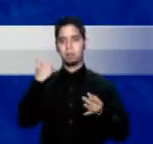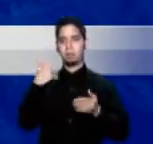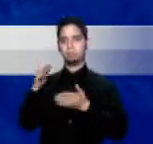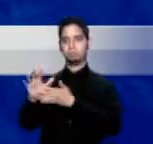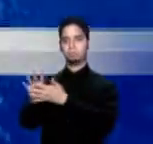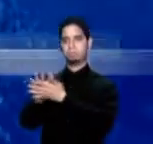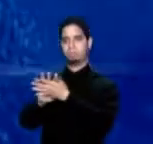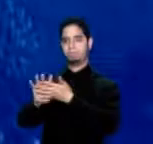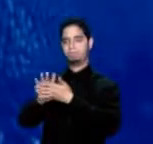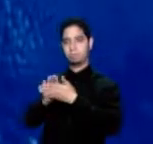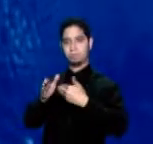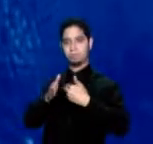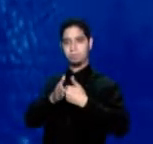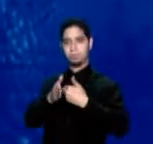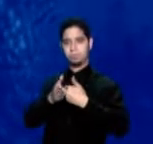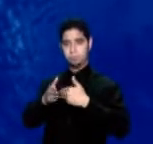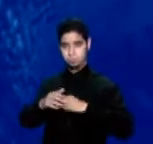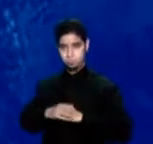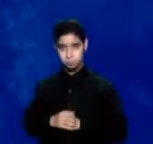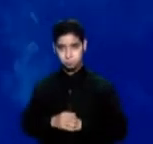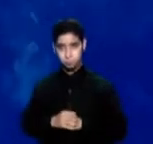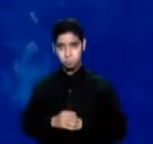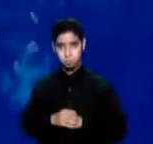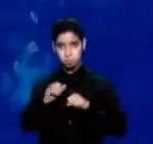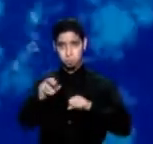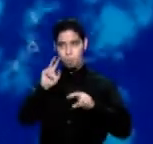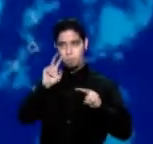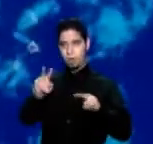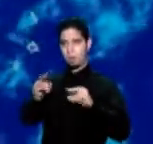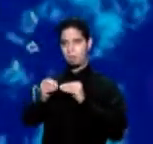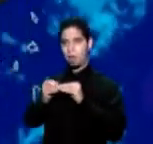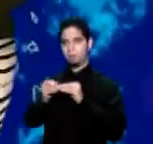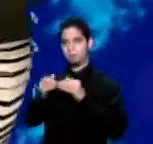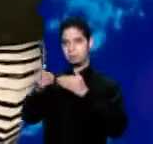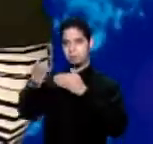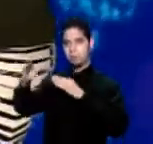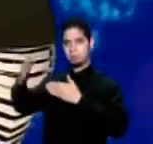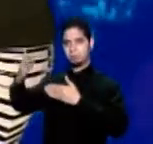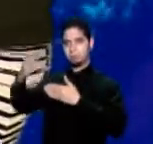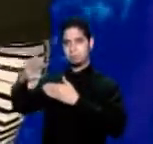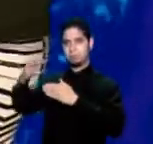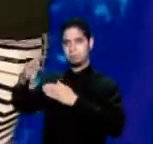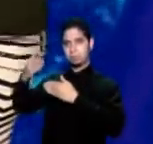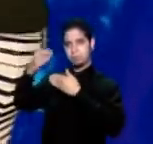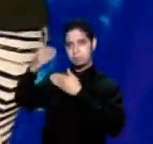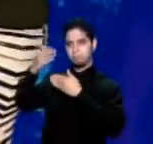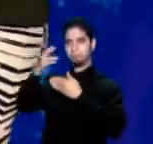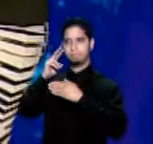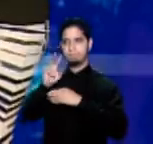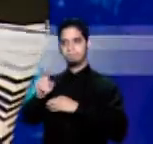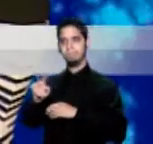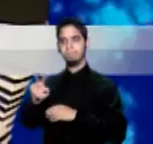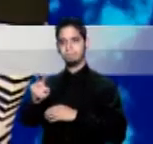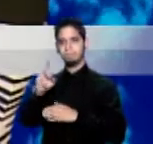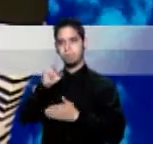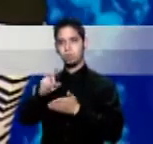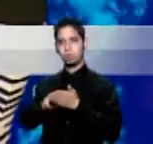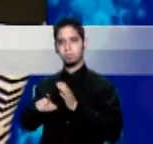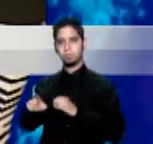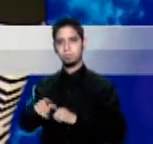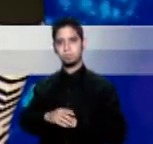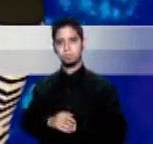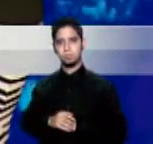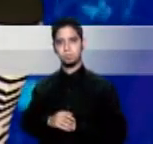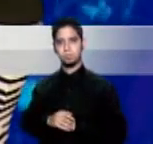través de nuestra zona local vamos a mirar más de cerca esa animación de satélite infrarroja fíjese que mientras el sistema atraviesa